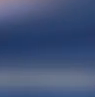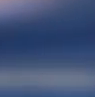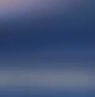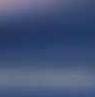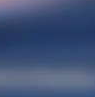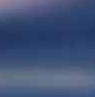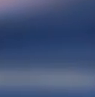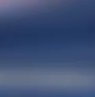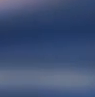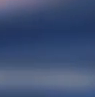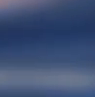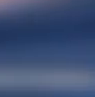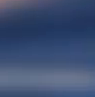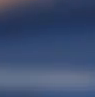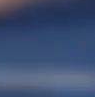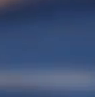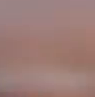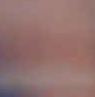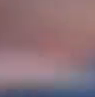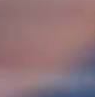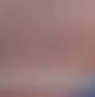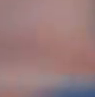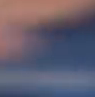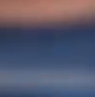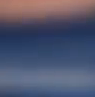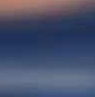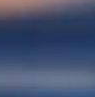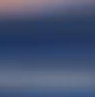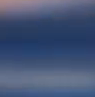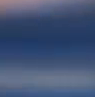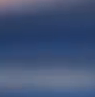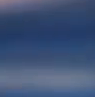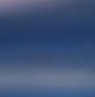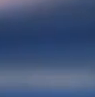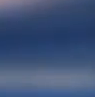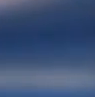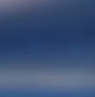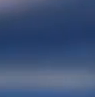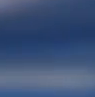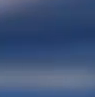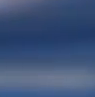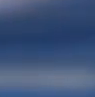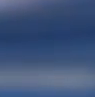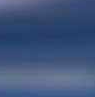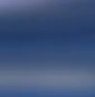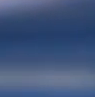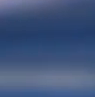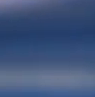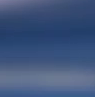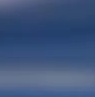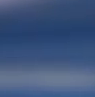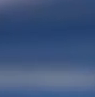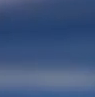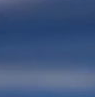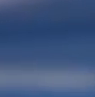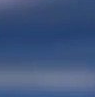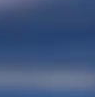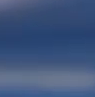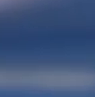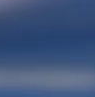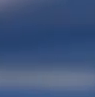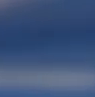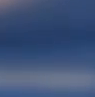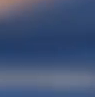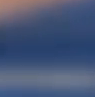un niño de Durango quien al querer vender su balón en una tienda a cambio de comida para ayudar a su mamá, se hizo viral por la conmovedora historia. El